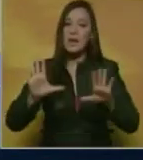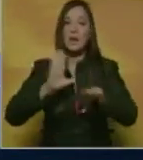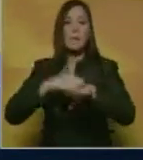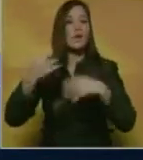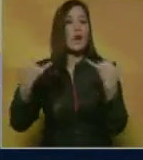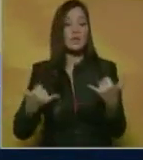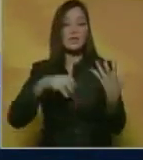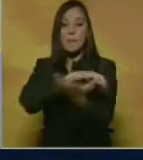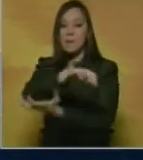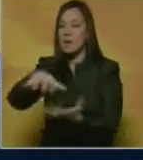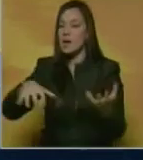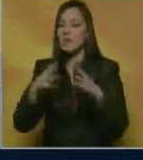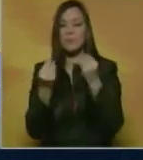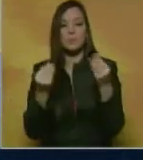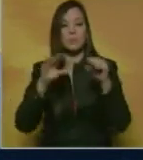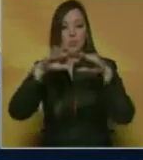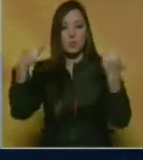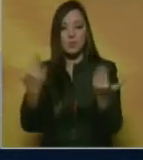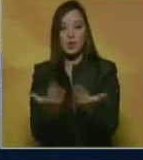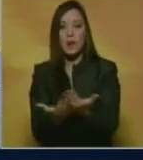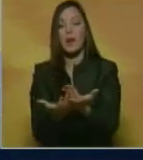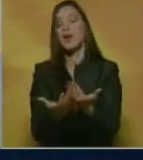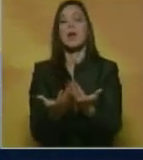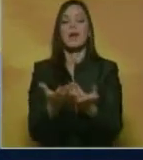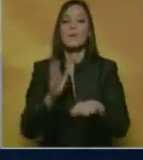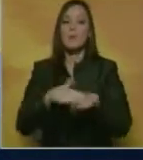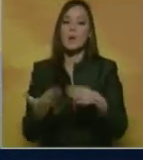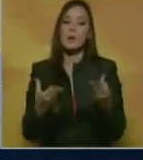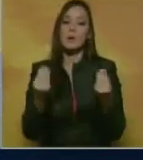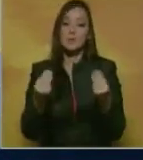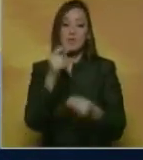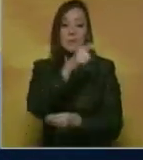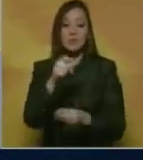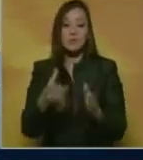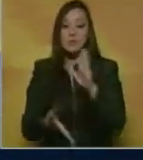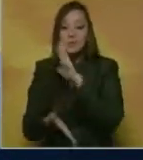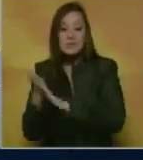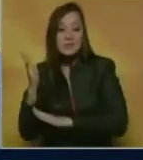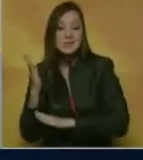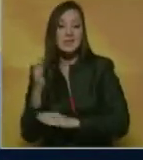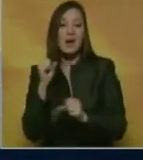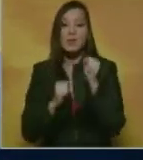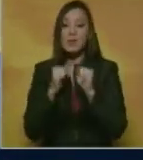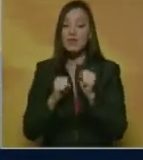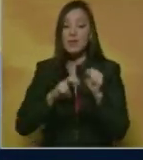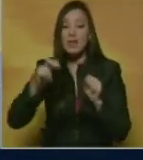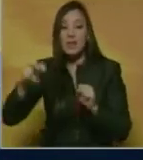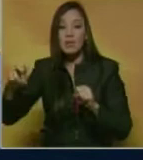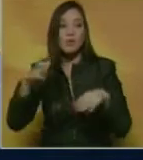mundiales que aumentan el número de excluidos y necesitados.